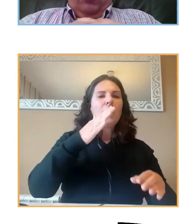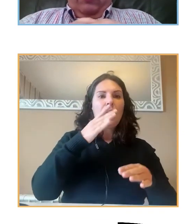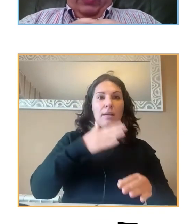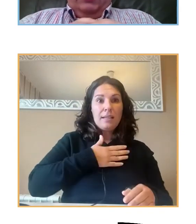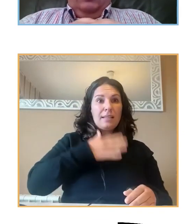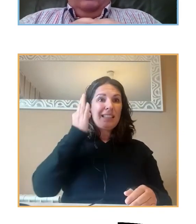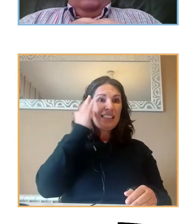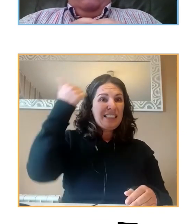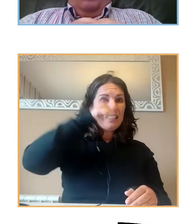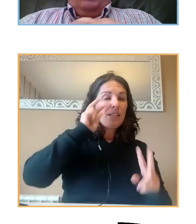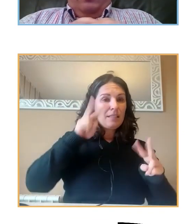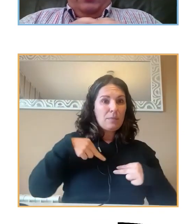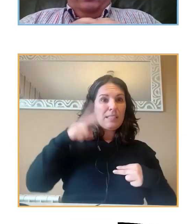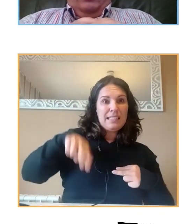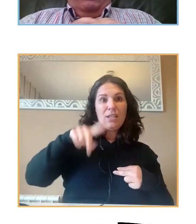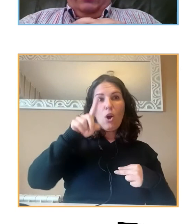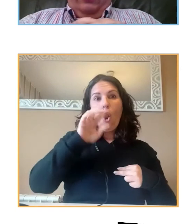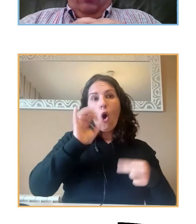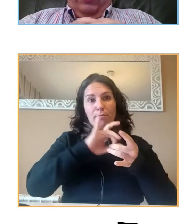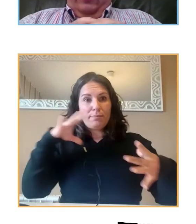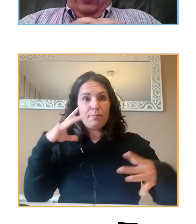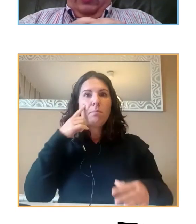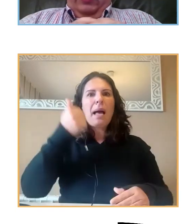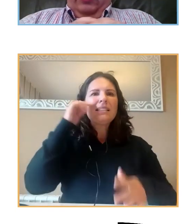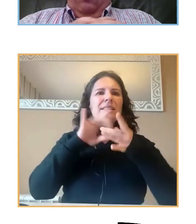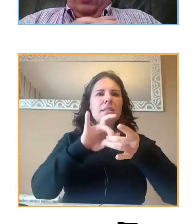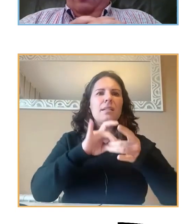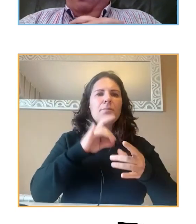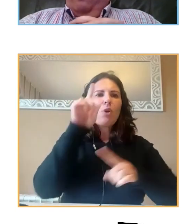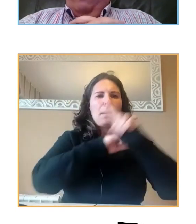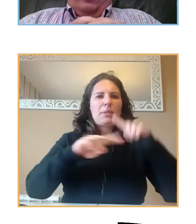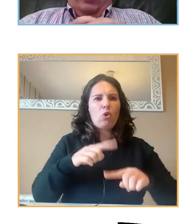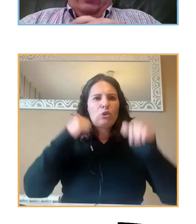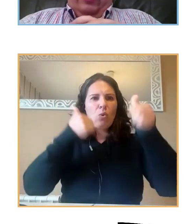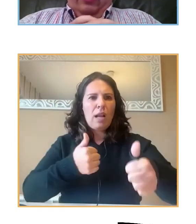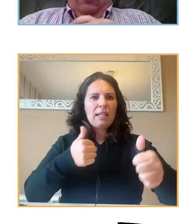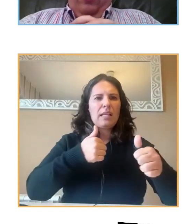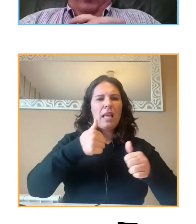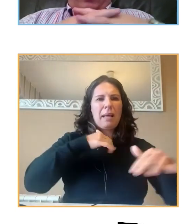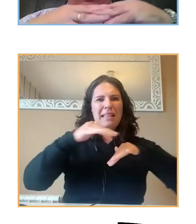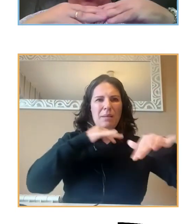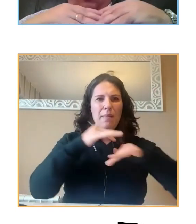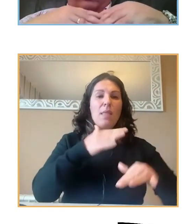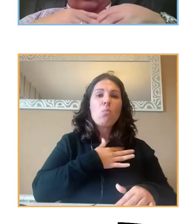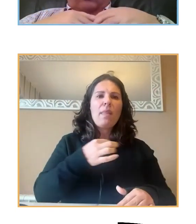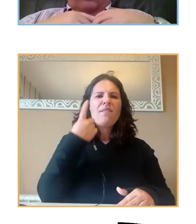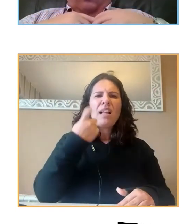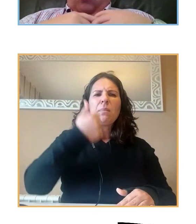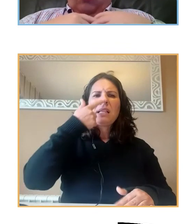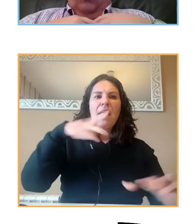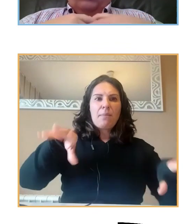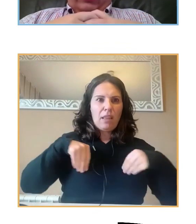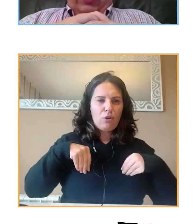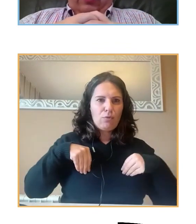problemas con los iguales. Posiblemente la base de esto esté en una falta de aceptación. No tanto